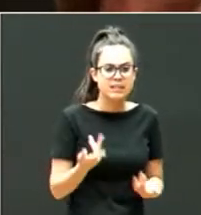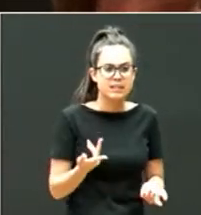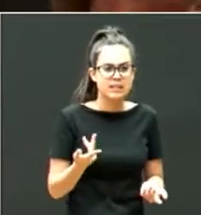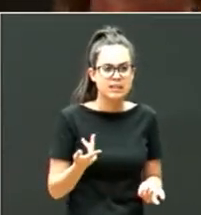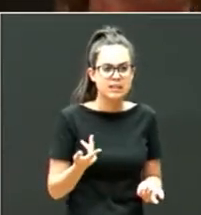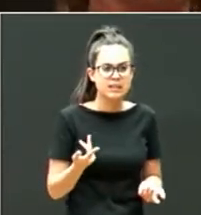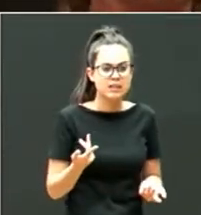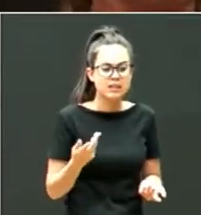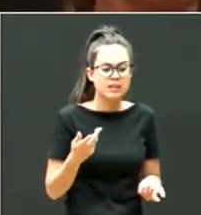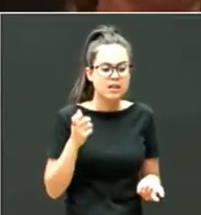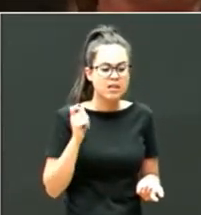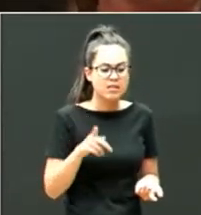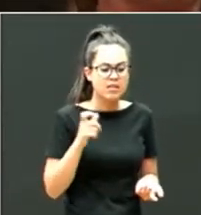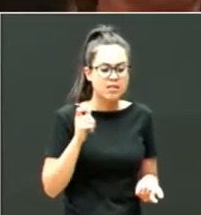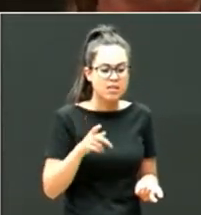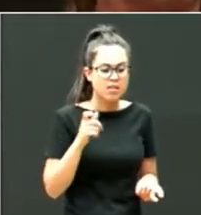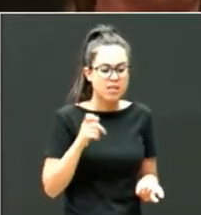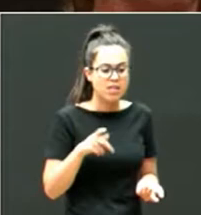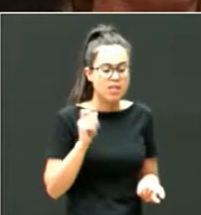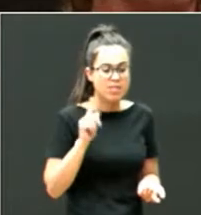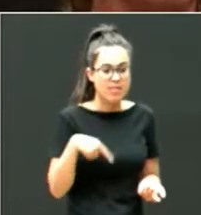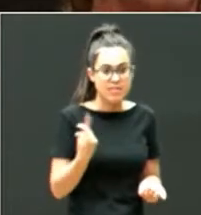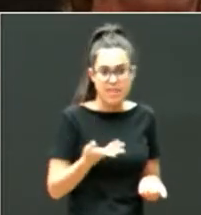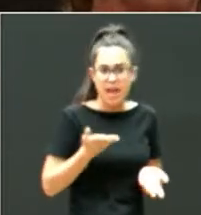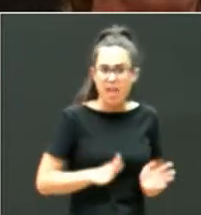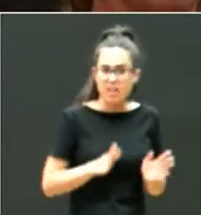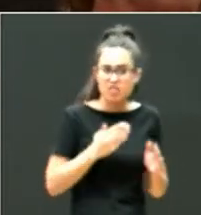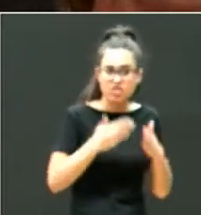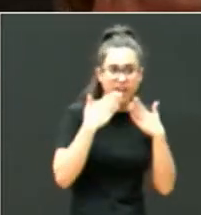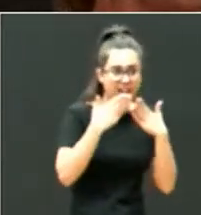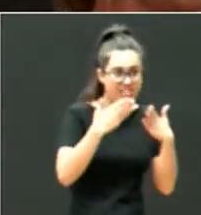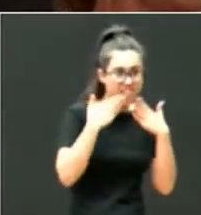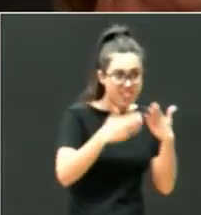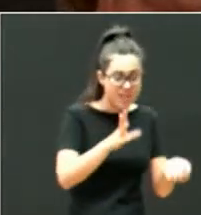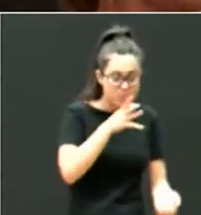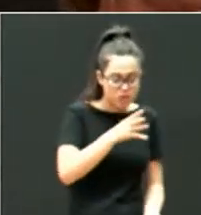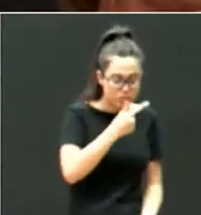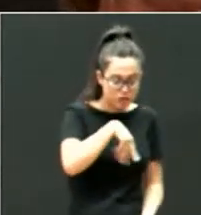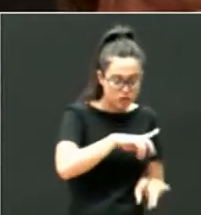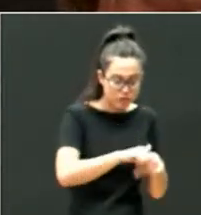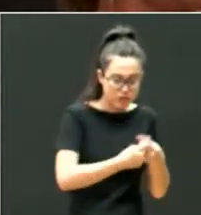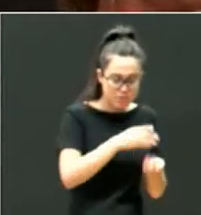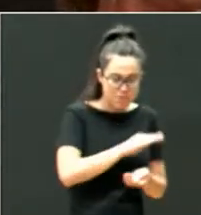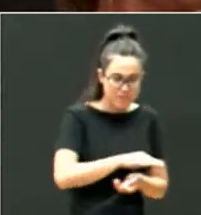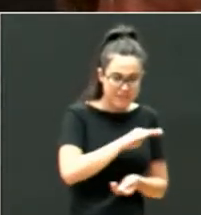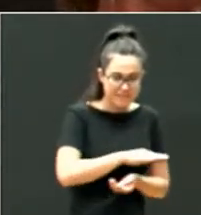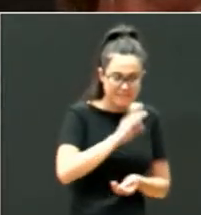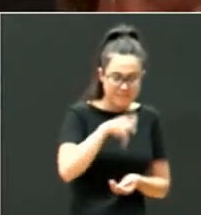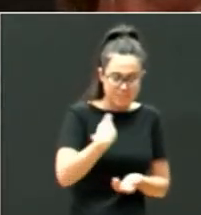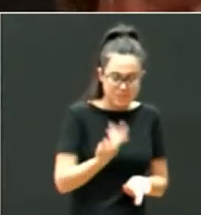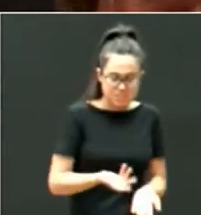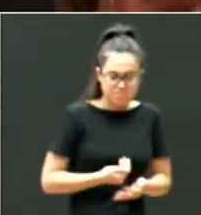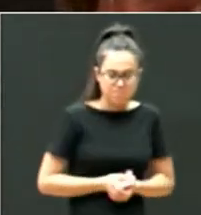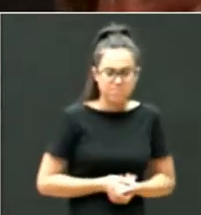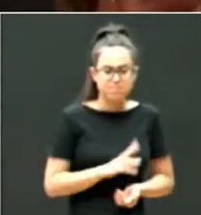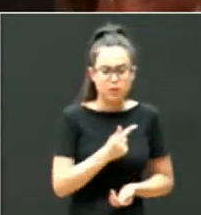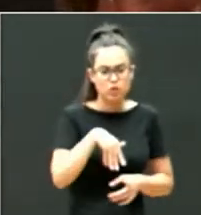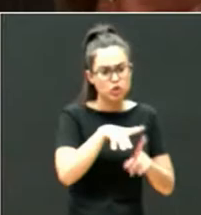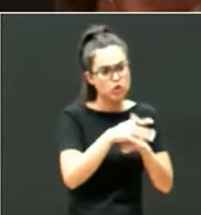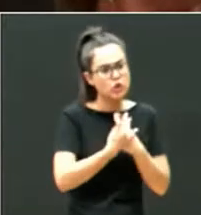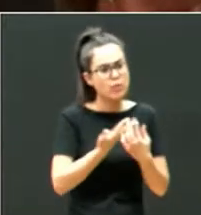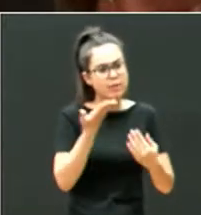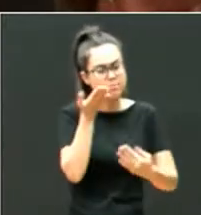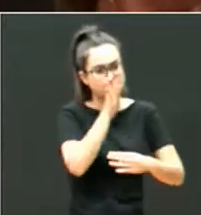agradecerle todo lo que ha podido hacer en su medida con ellos, el poder poner eso encima de la mesa me parece que